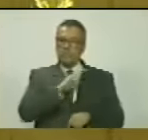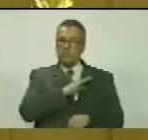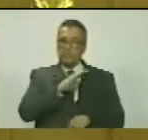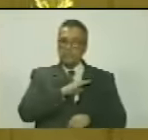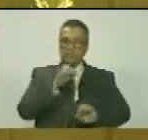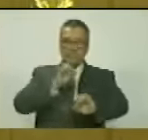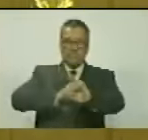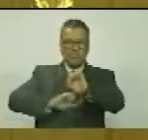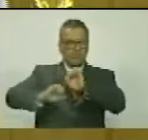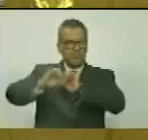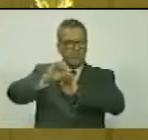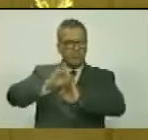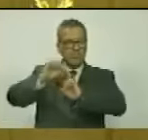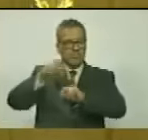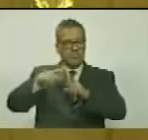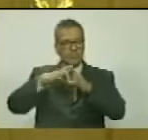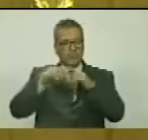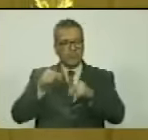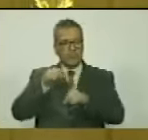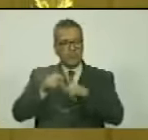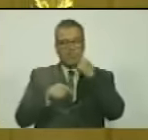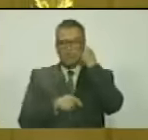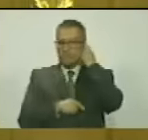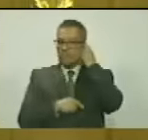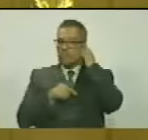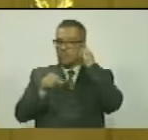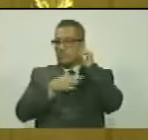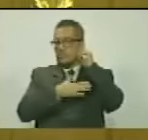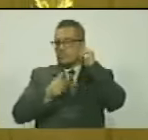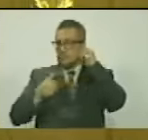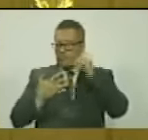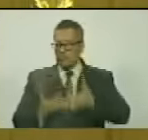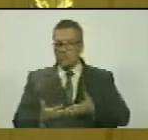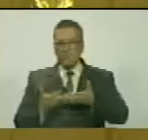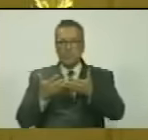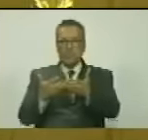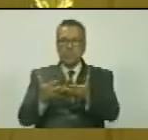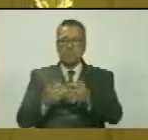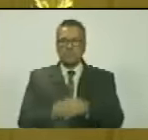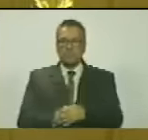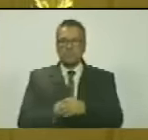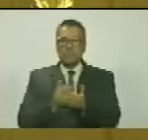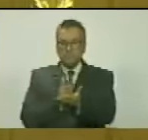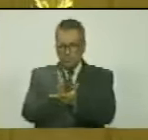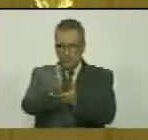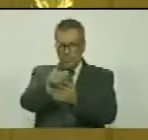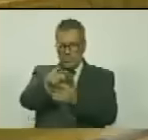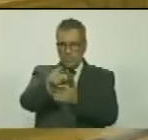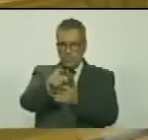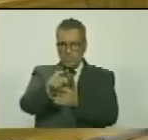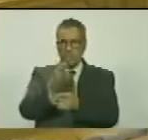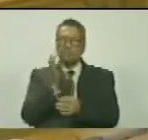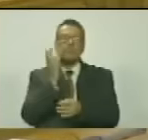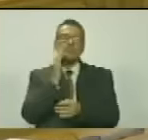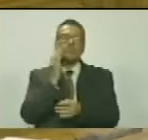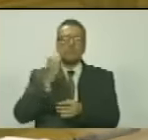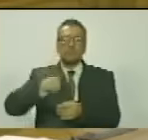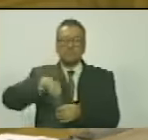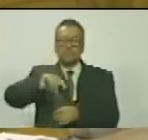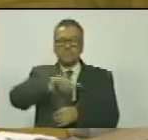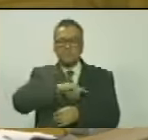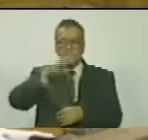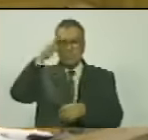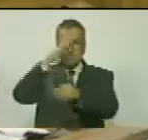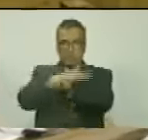defendió lo que la oligarquía quería entregar! ¡Sigamos pues el ejemplo de nuestro